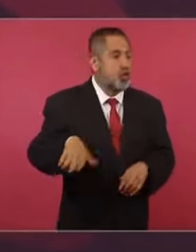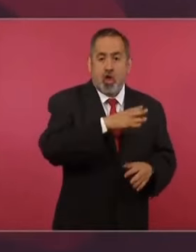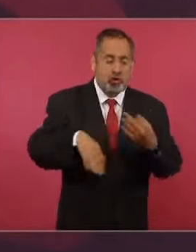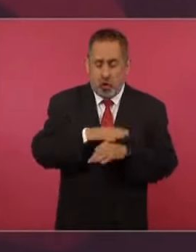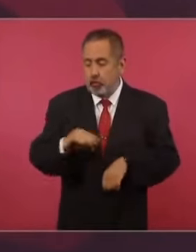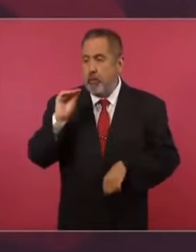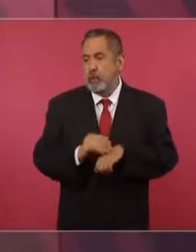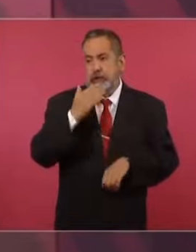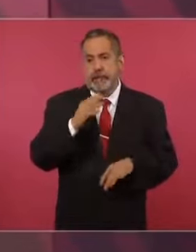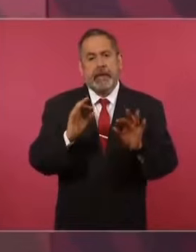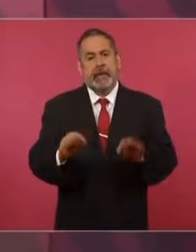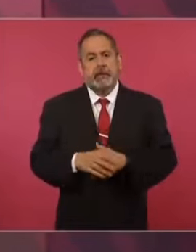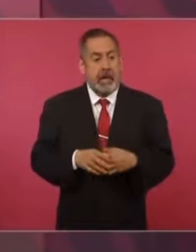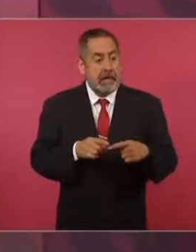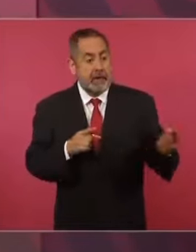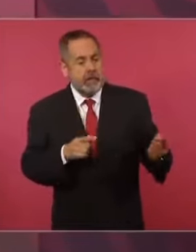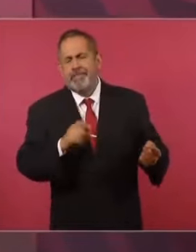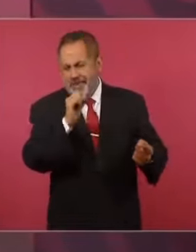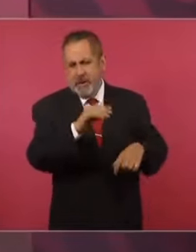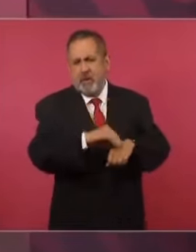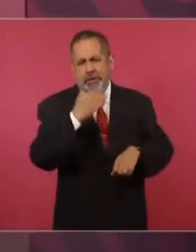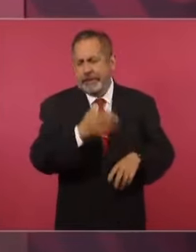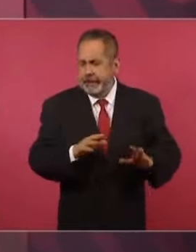portados, todos, todos, adversarios.